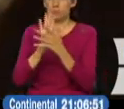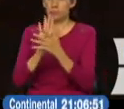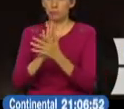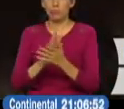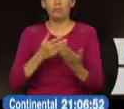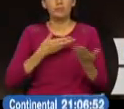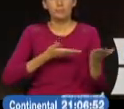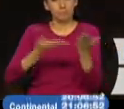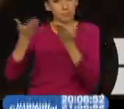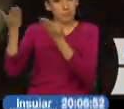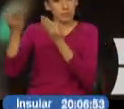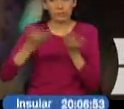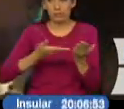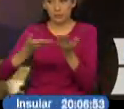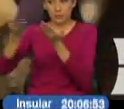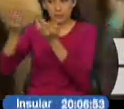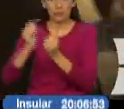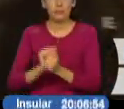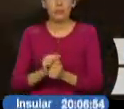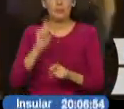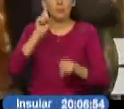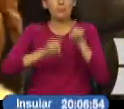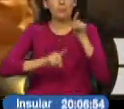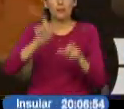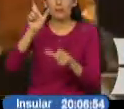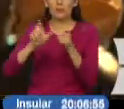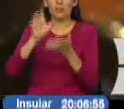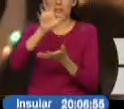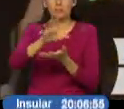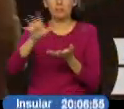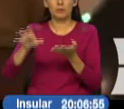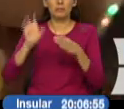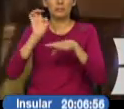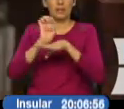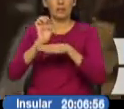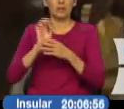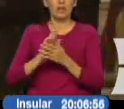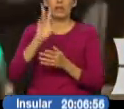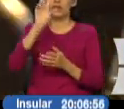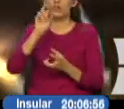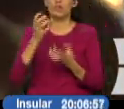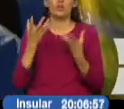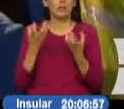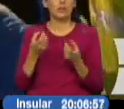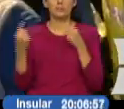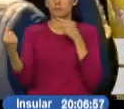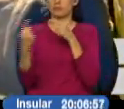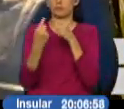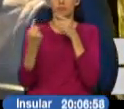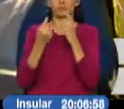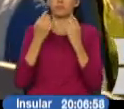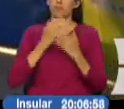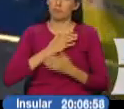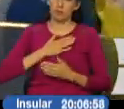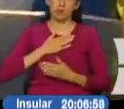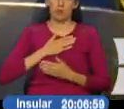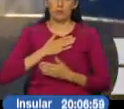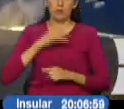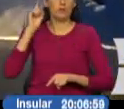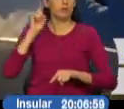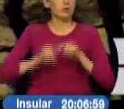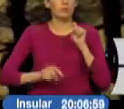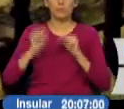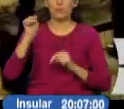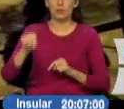militantes de Creo, algunos de ellos de provincia, se retiren del lugar. Lo que no queremos es enfrentamientos, ¿sí? Ya no pueden